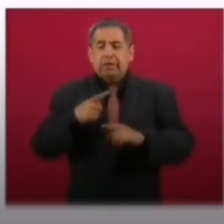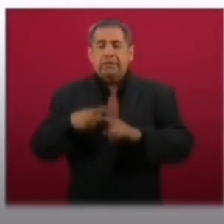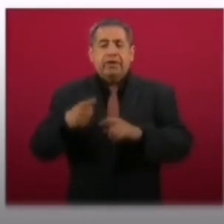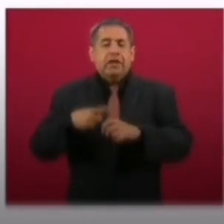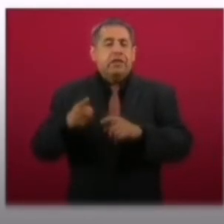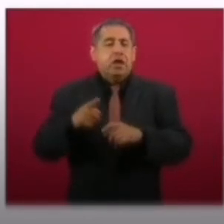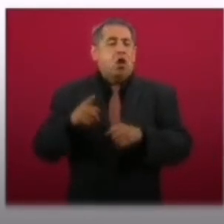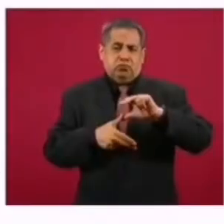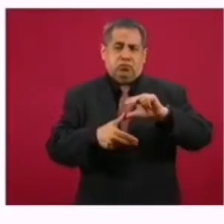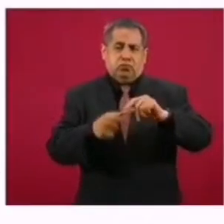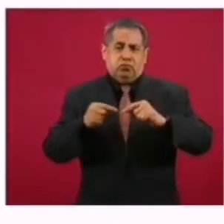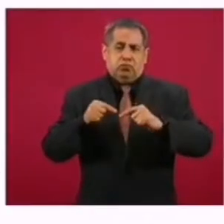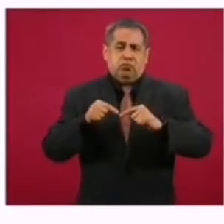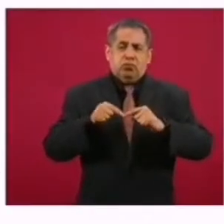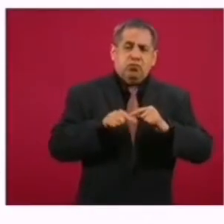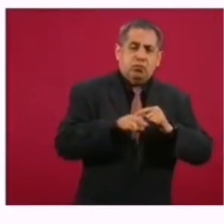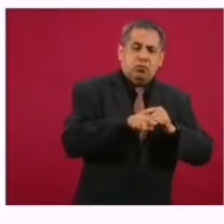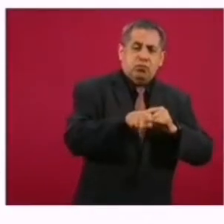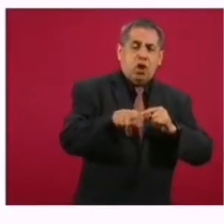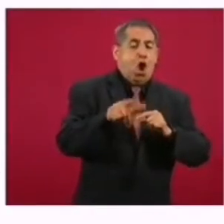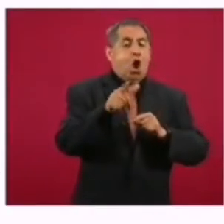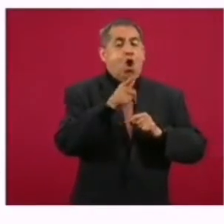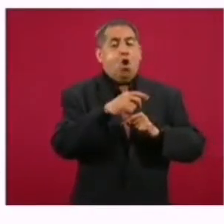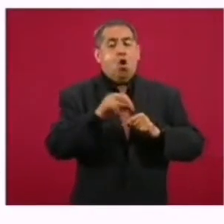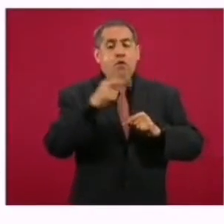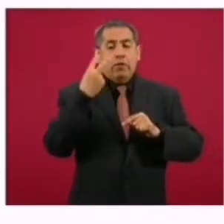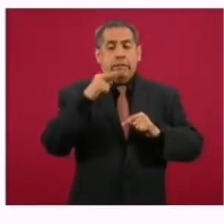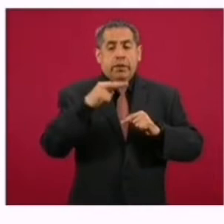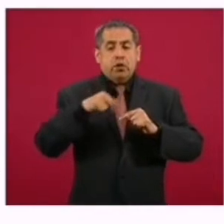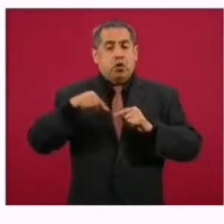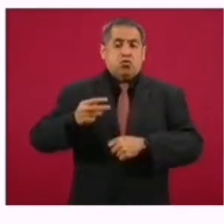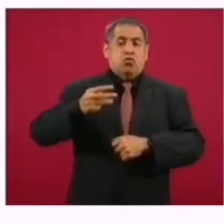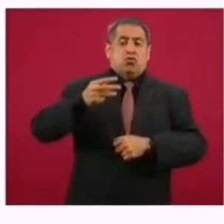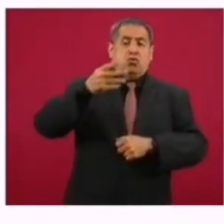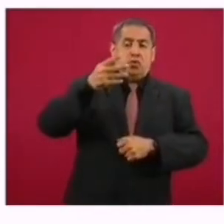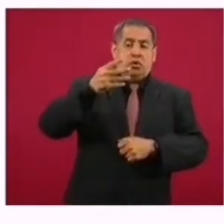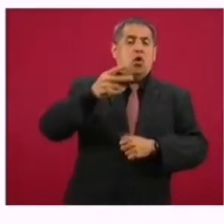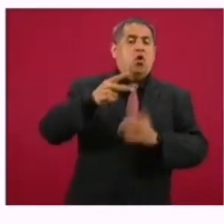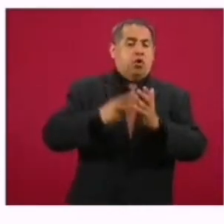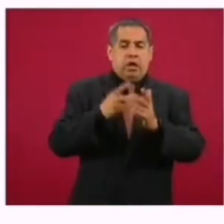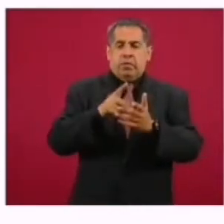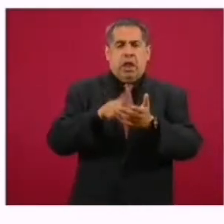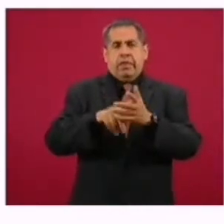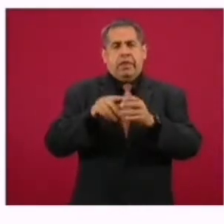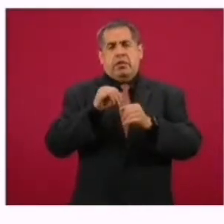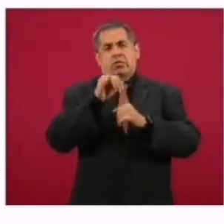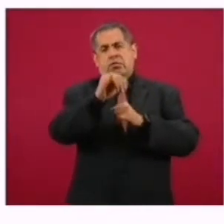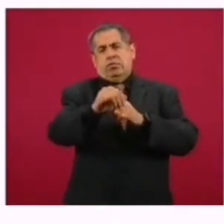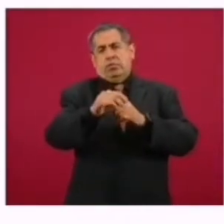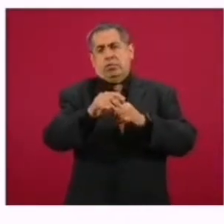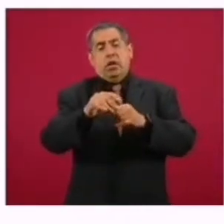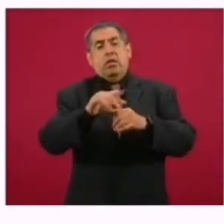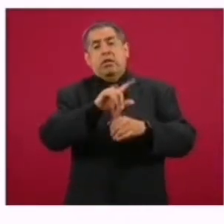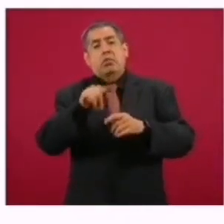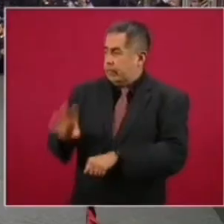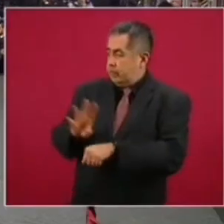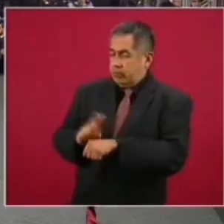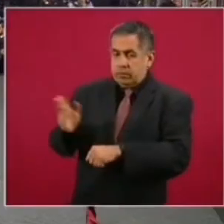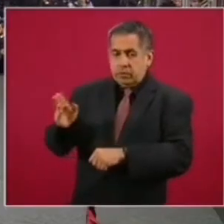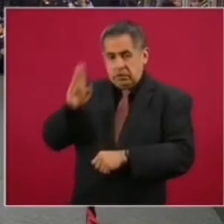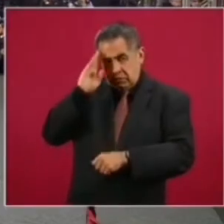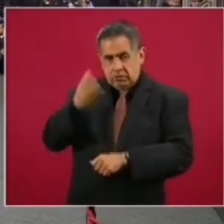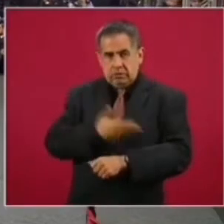intensidad de los vientos. El Golfo de México dentro de unas veinticuatro, cuarenta y ocho horas, Golfo y luego entrará a las costas de Luisiana.